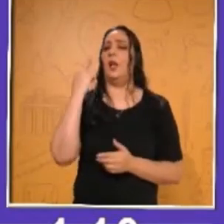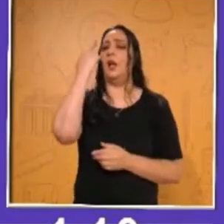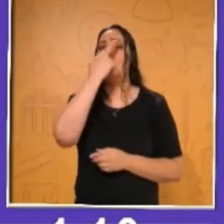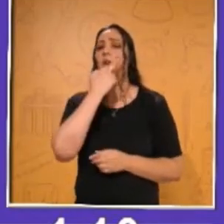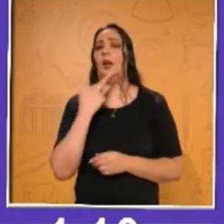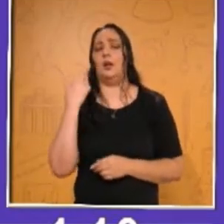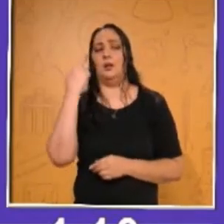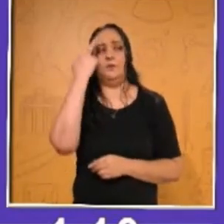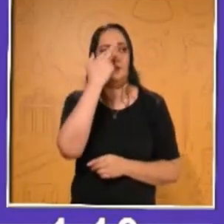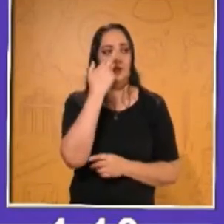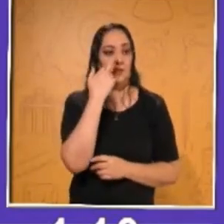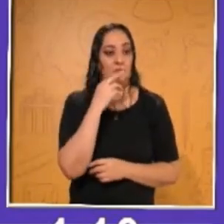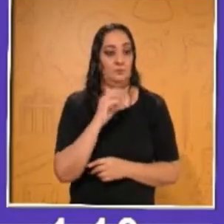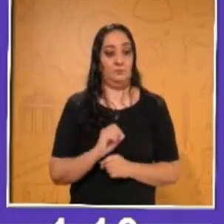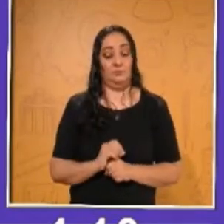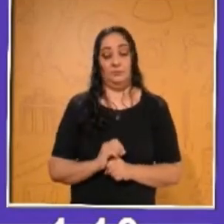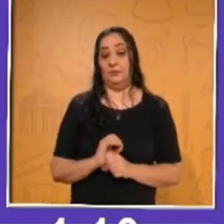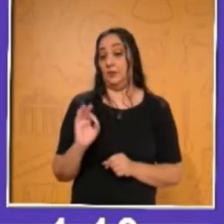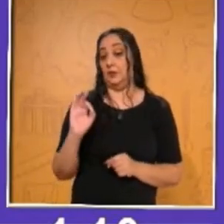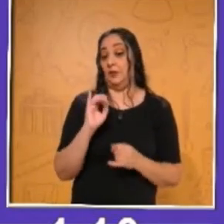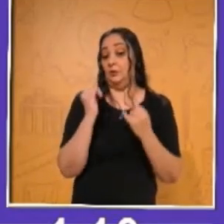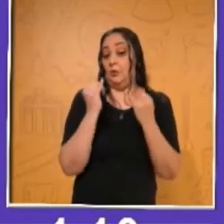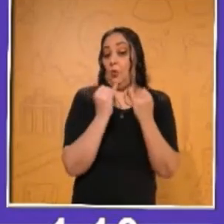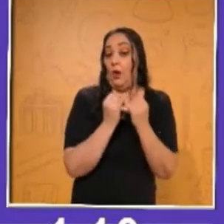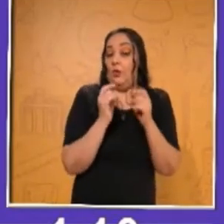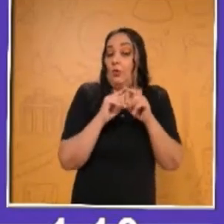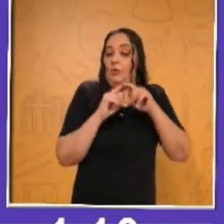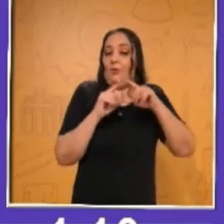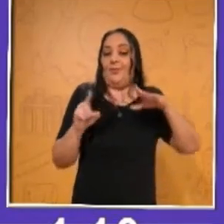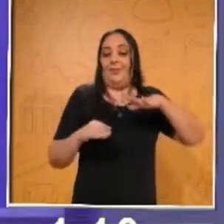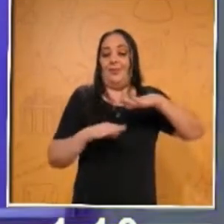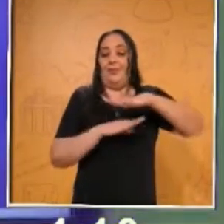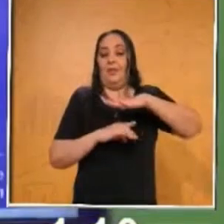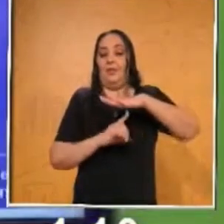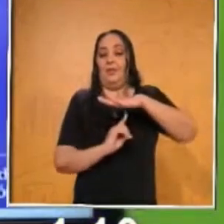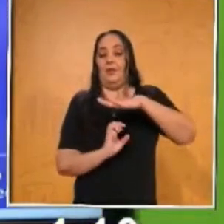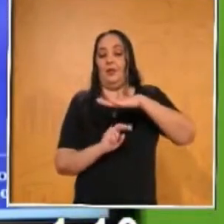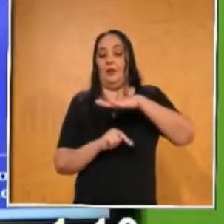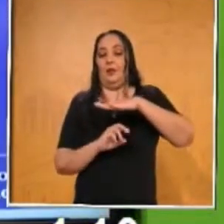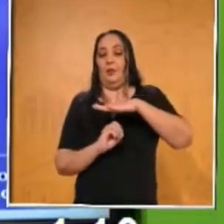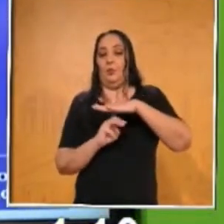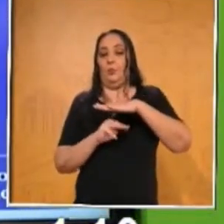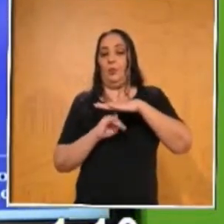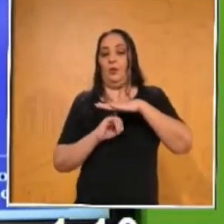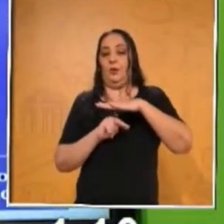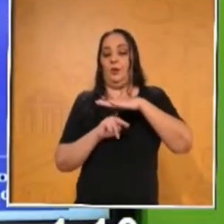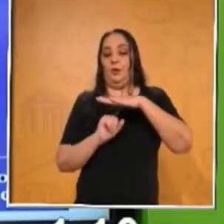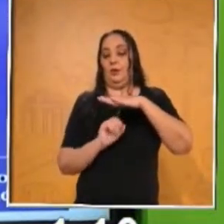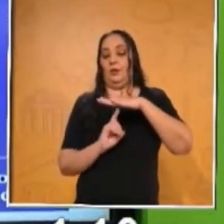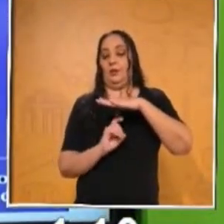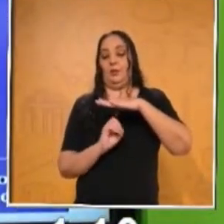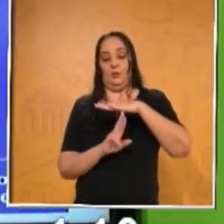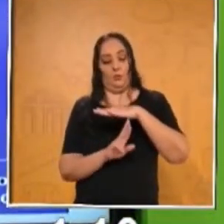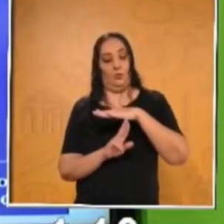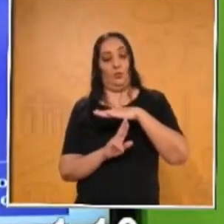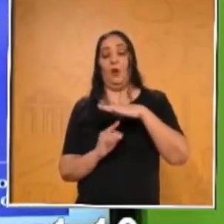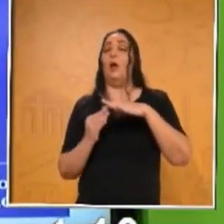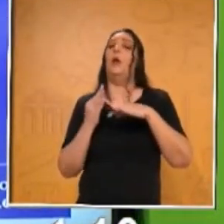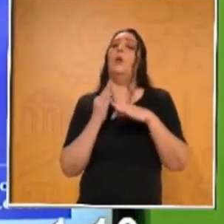es denominador igual o diferente. En este caso tenemos denominadores iguales.